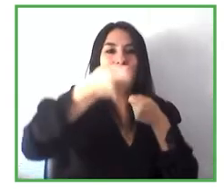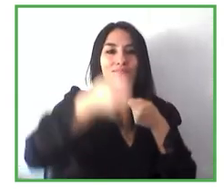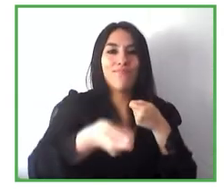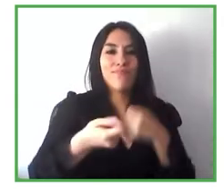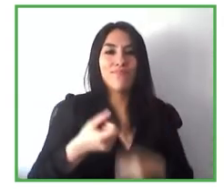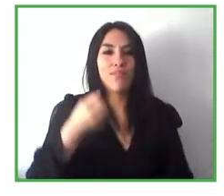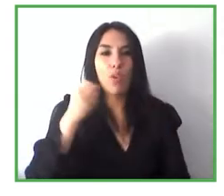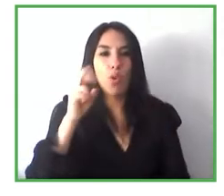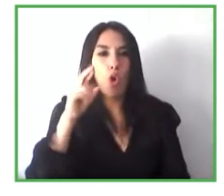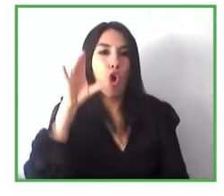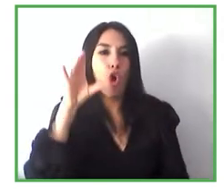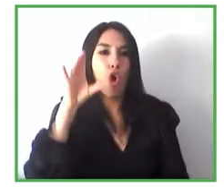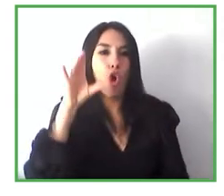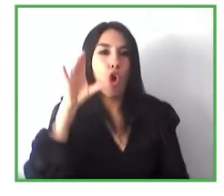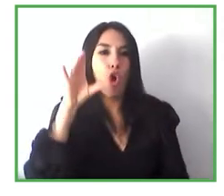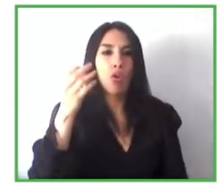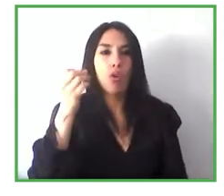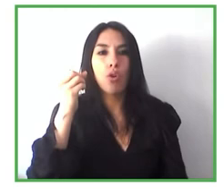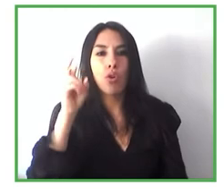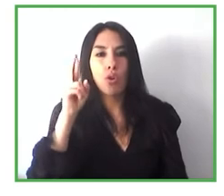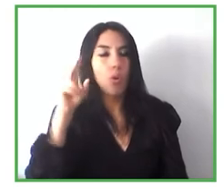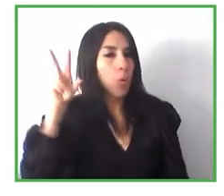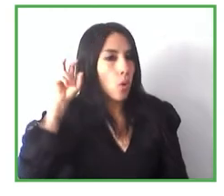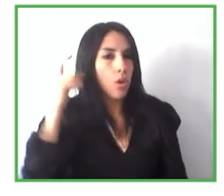como lo hacen habitualmente